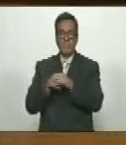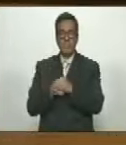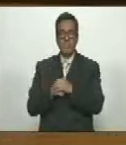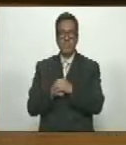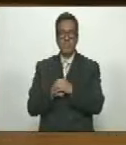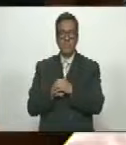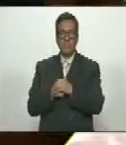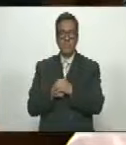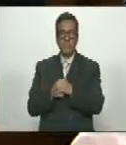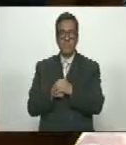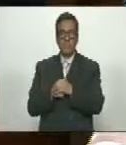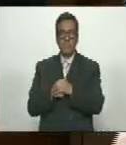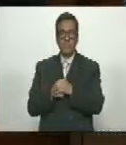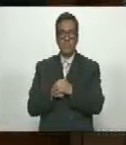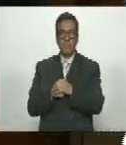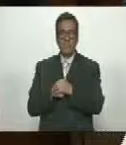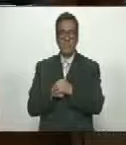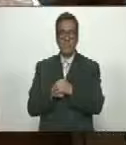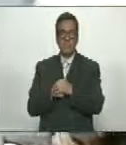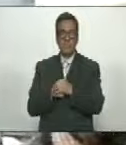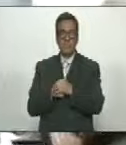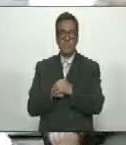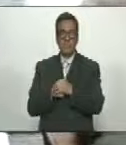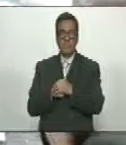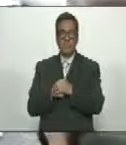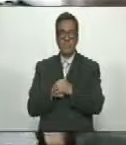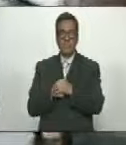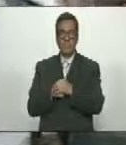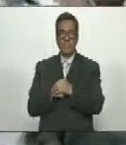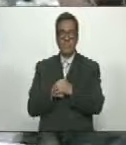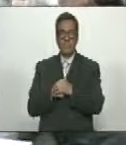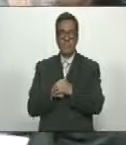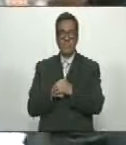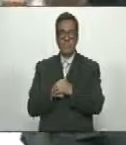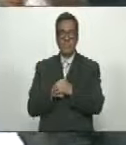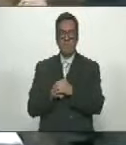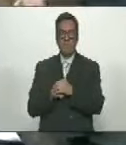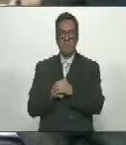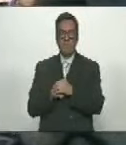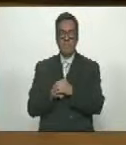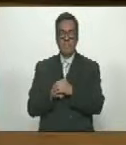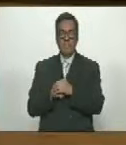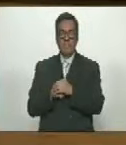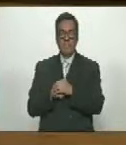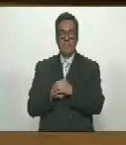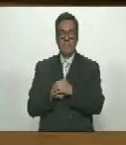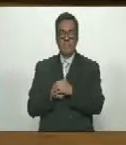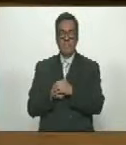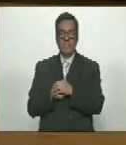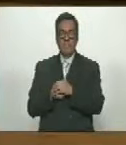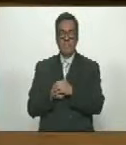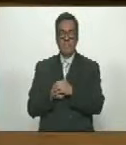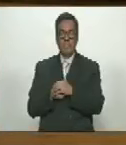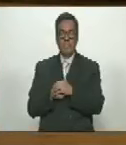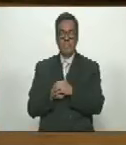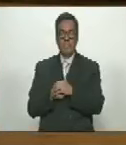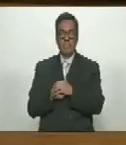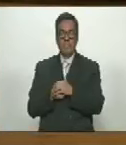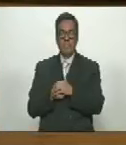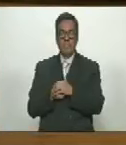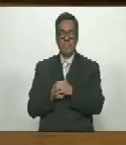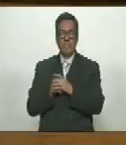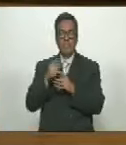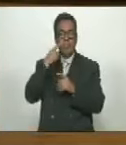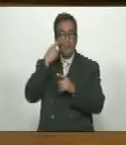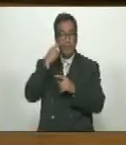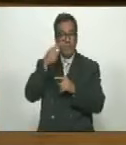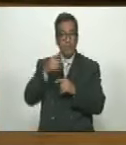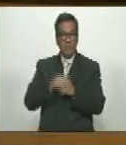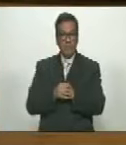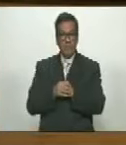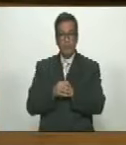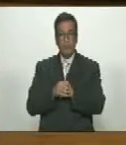consecuencia